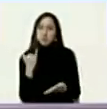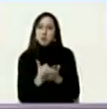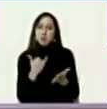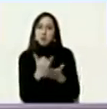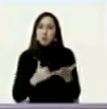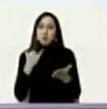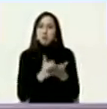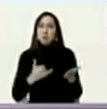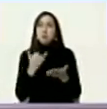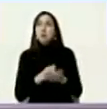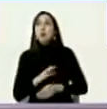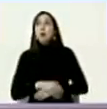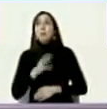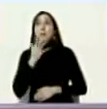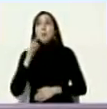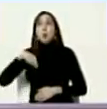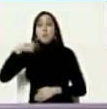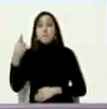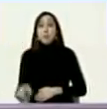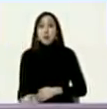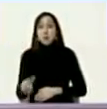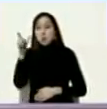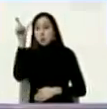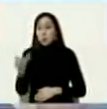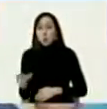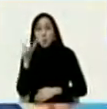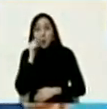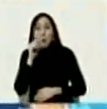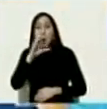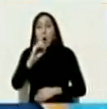por ejemplo mañana se inscribe Carlos Ocarige Miranda